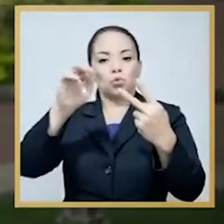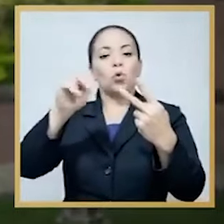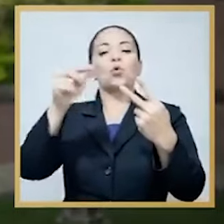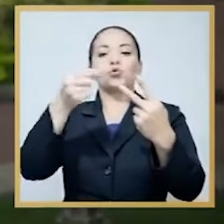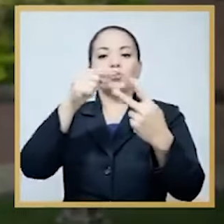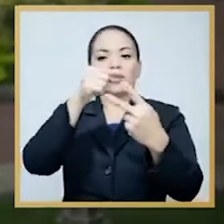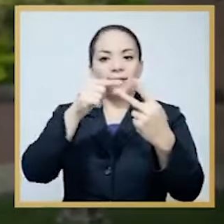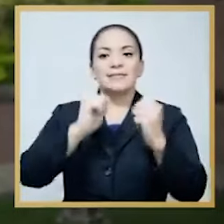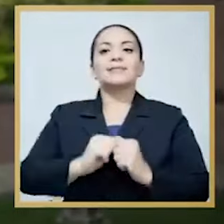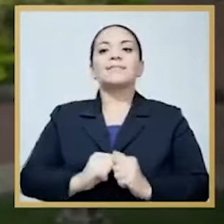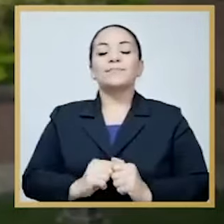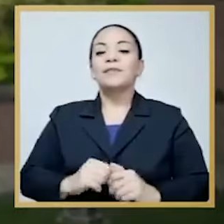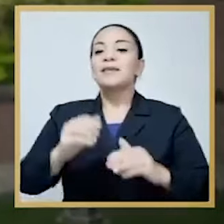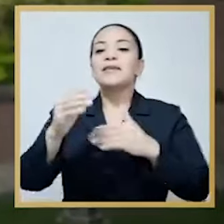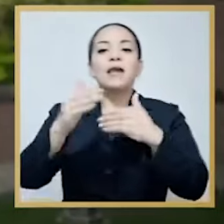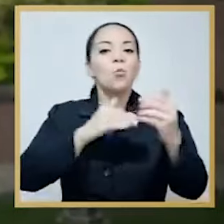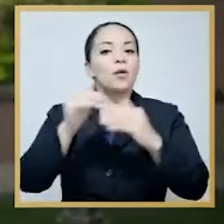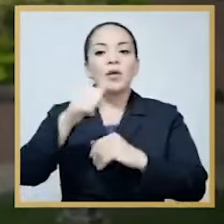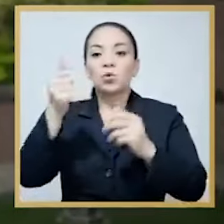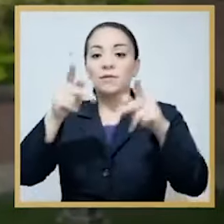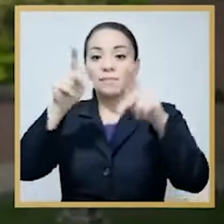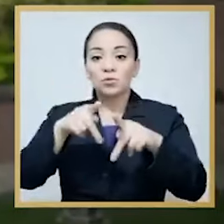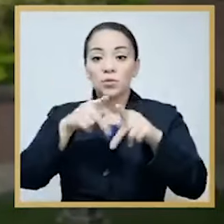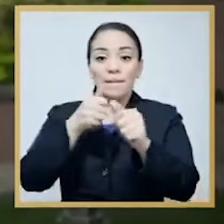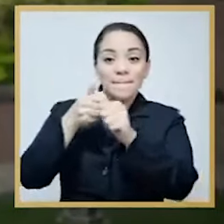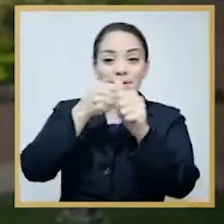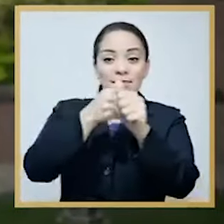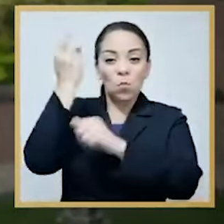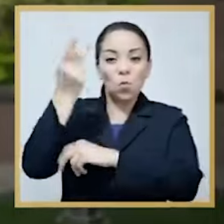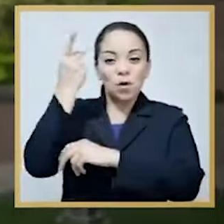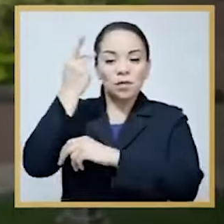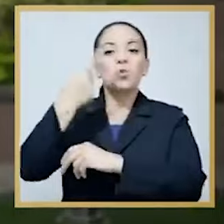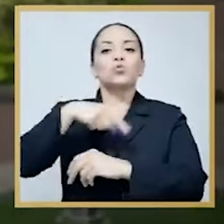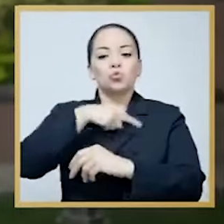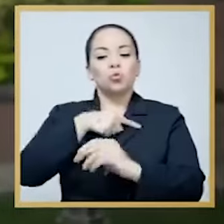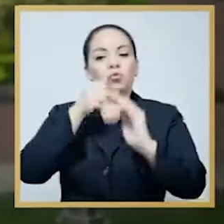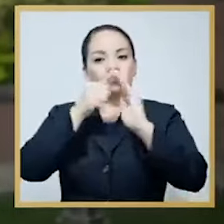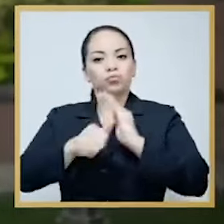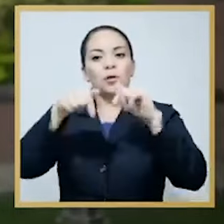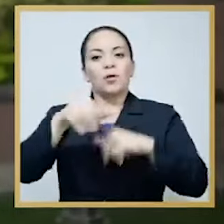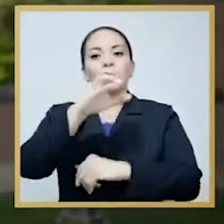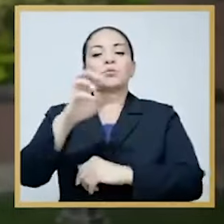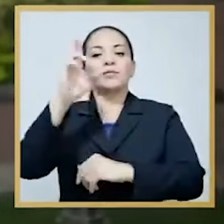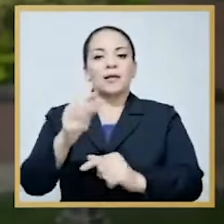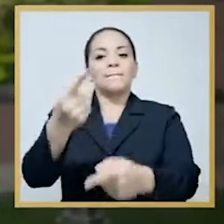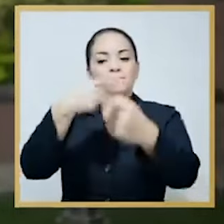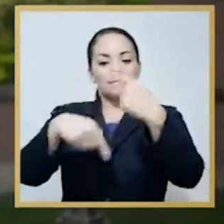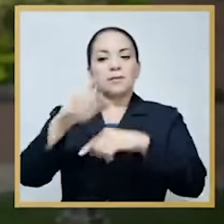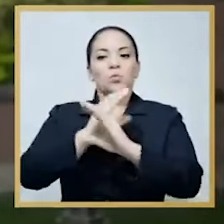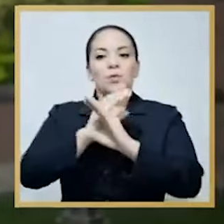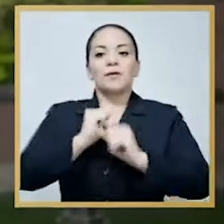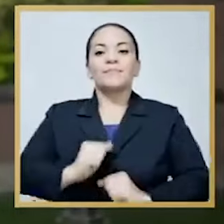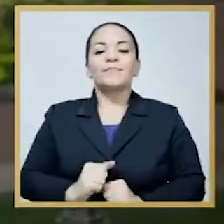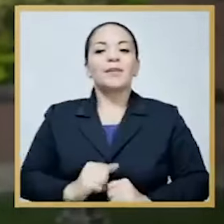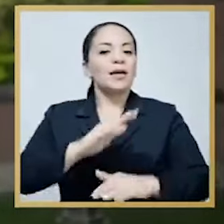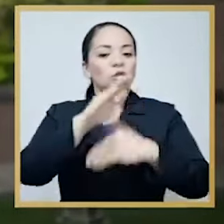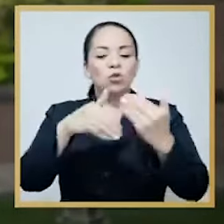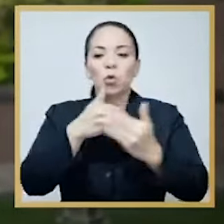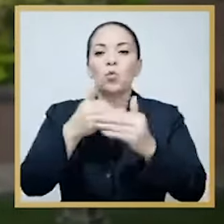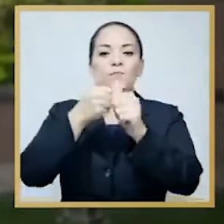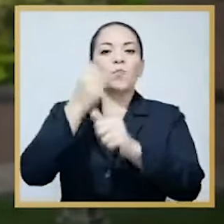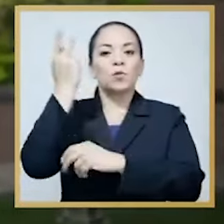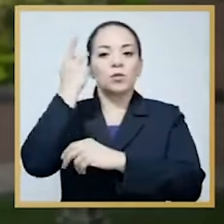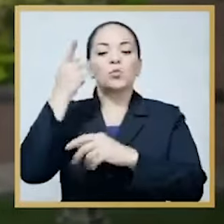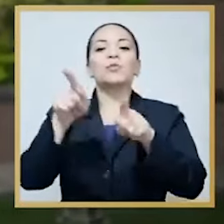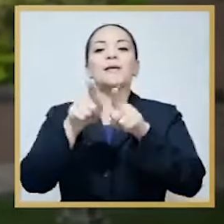y a todo otro perseguido políticamente en Venezuela, en especial también a aquellas personas que se